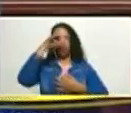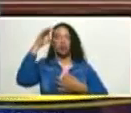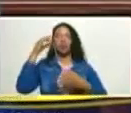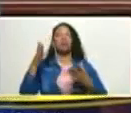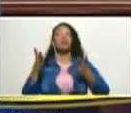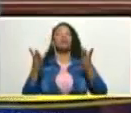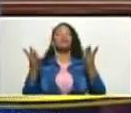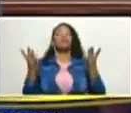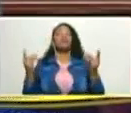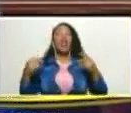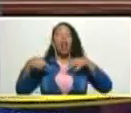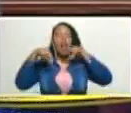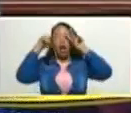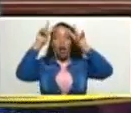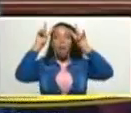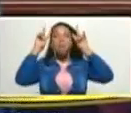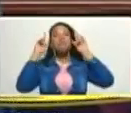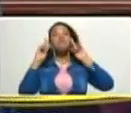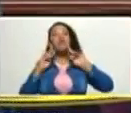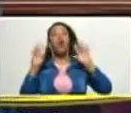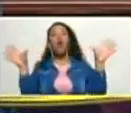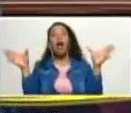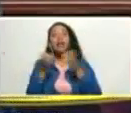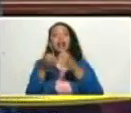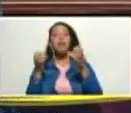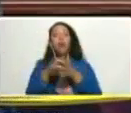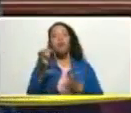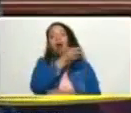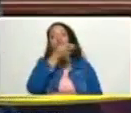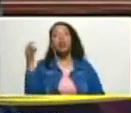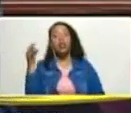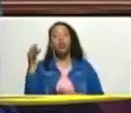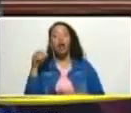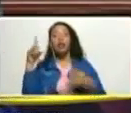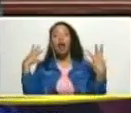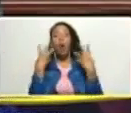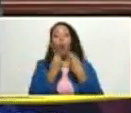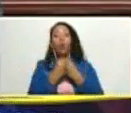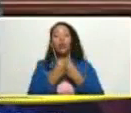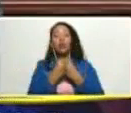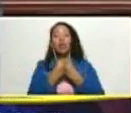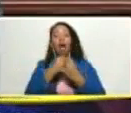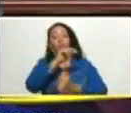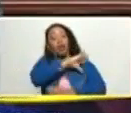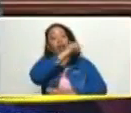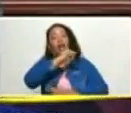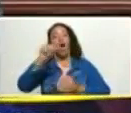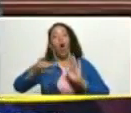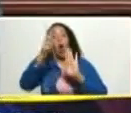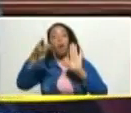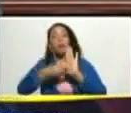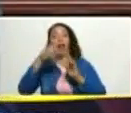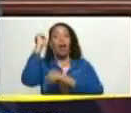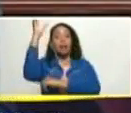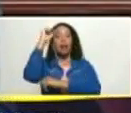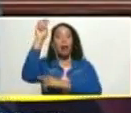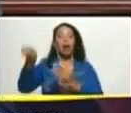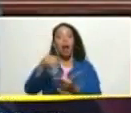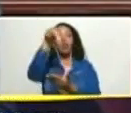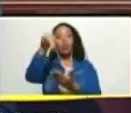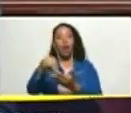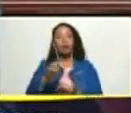que hagamos un equipo perfecto entre la junta directiva ampliada de la asamblea nacional